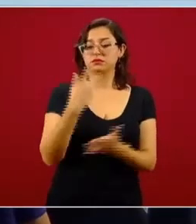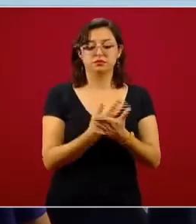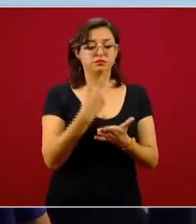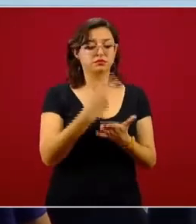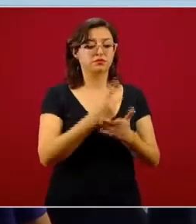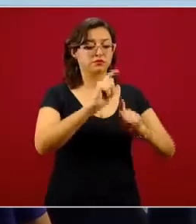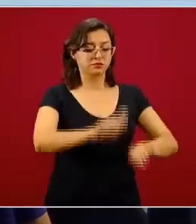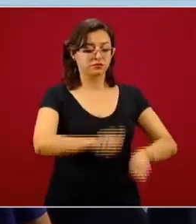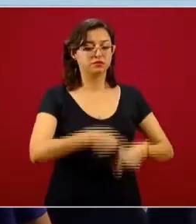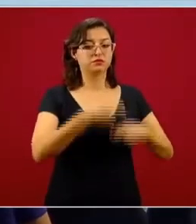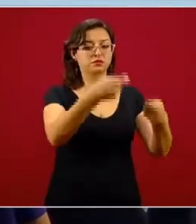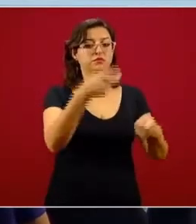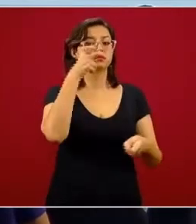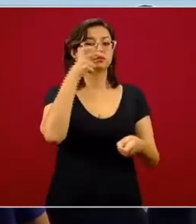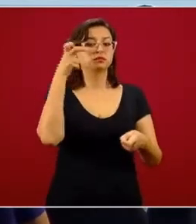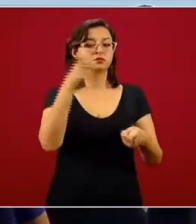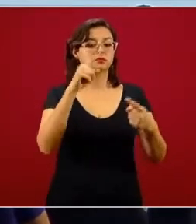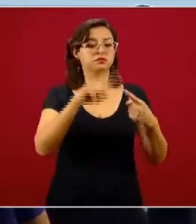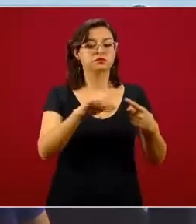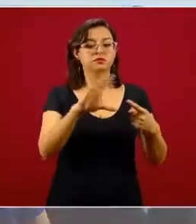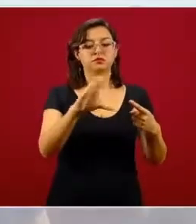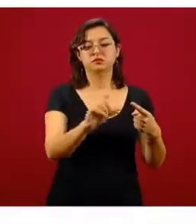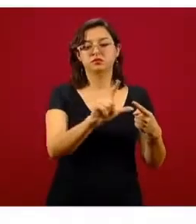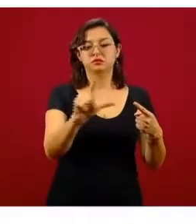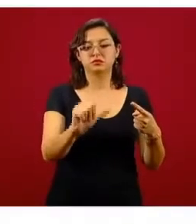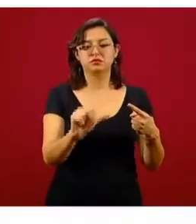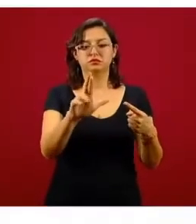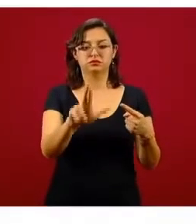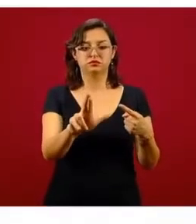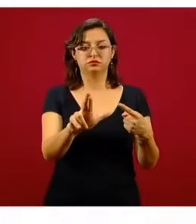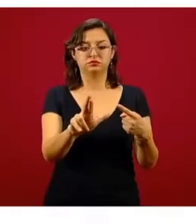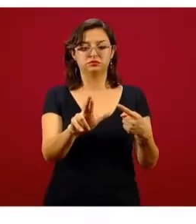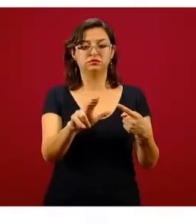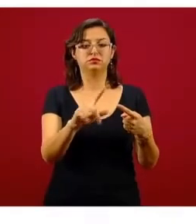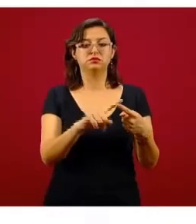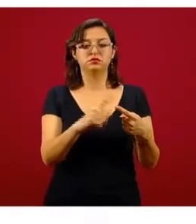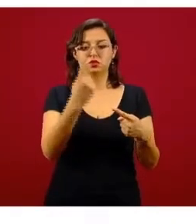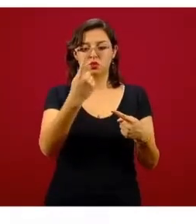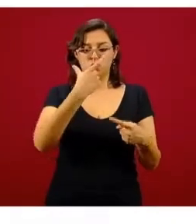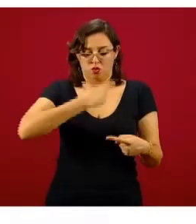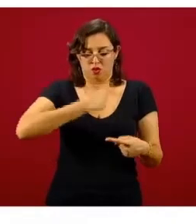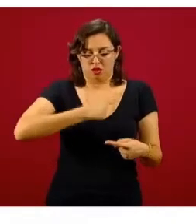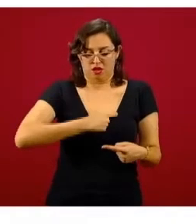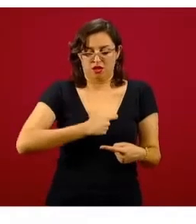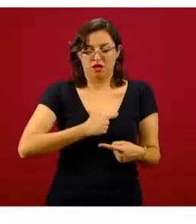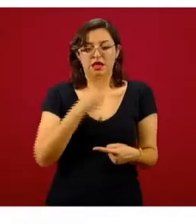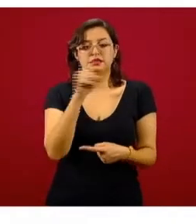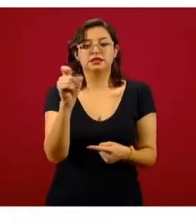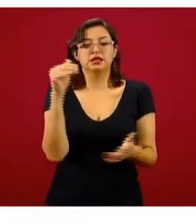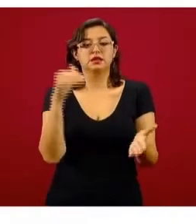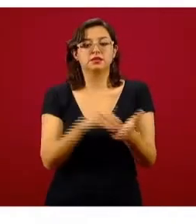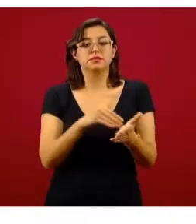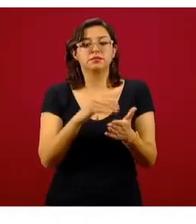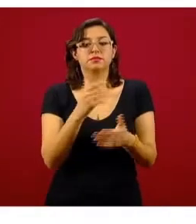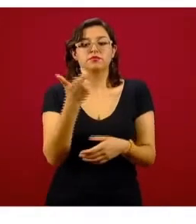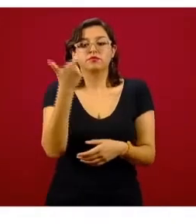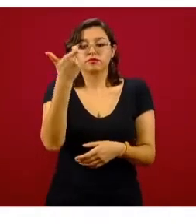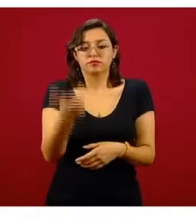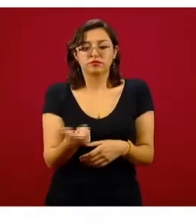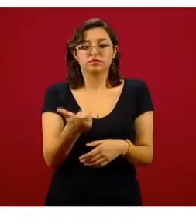Miguel Hidalgo Grado Collar, que componen una medalla y 100 mil pesos, a 58